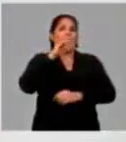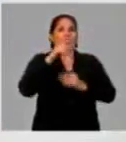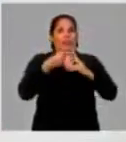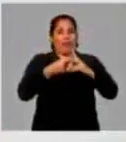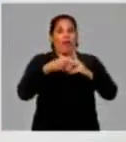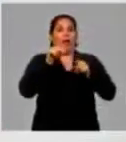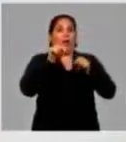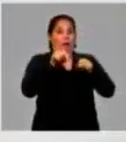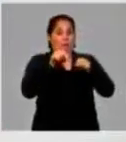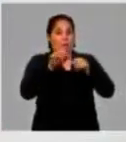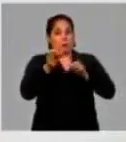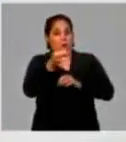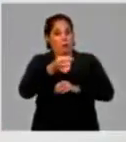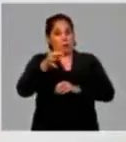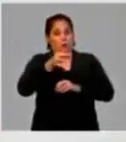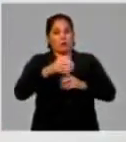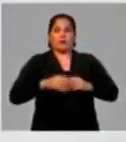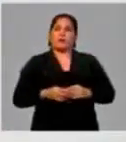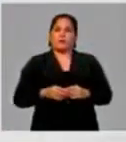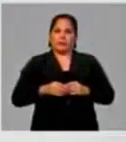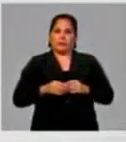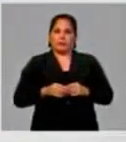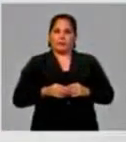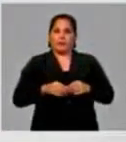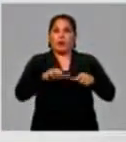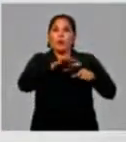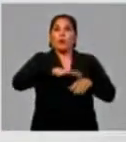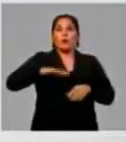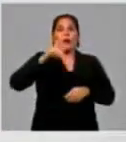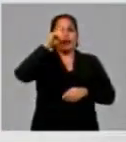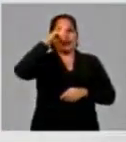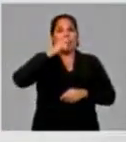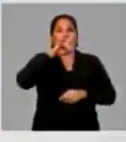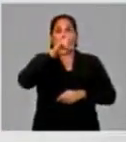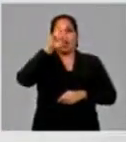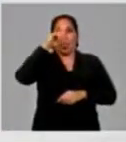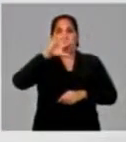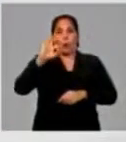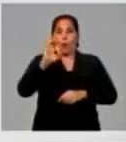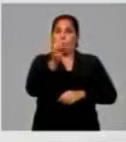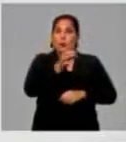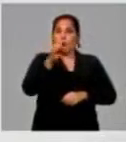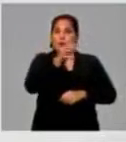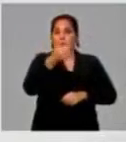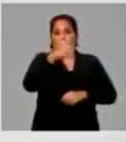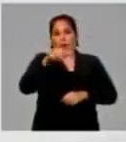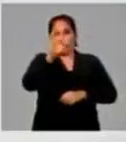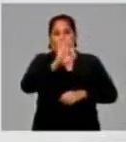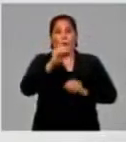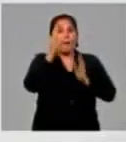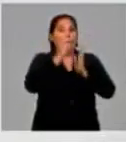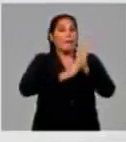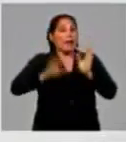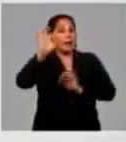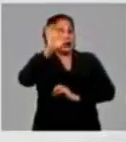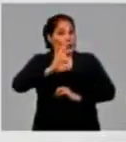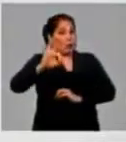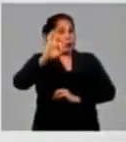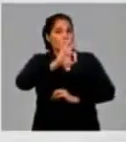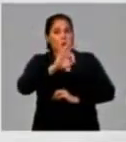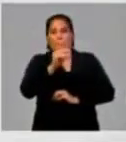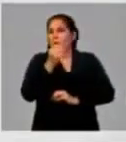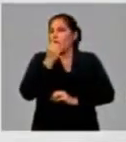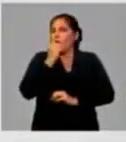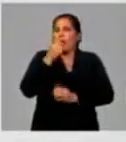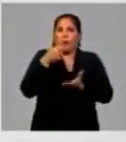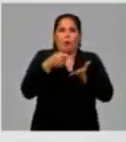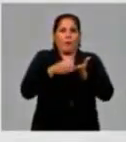entre Destrampo y Juan Delgado, reparto sevillano municipio desde octubre y desde el mes de octubre no ha